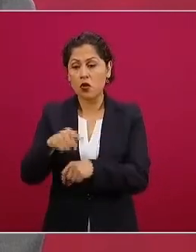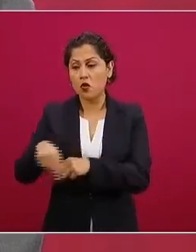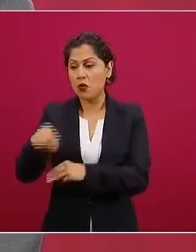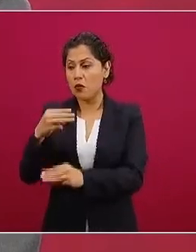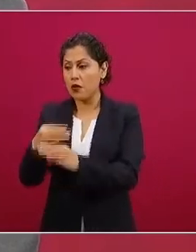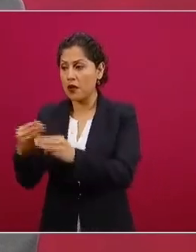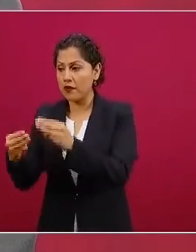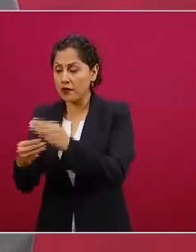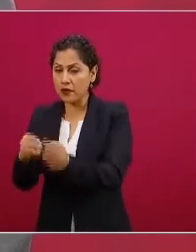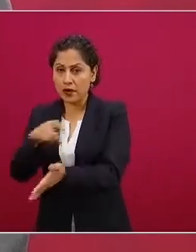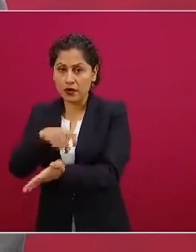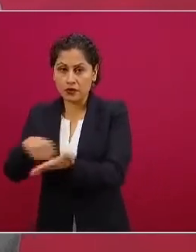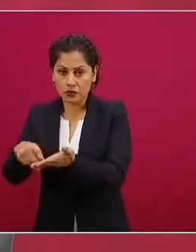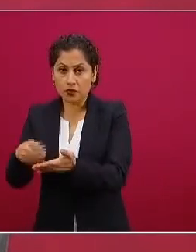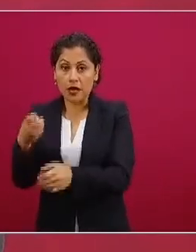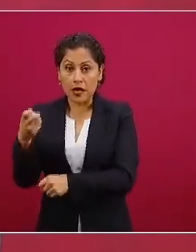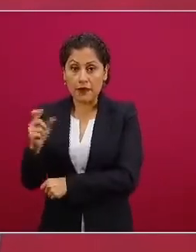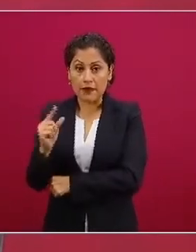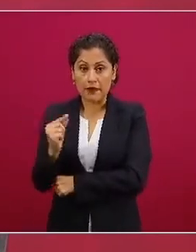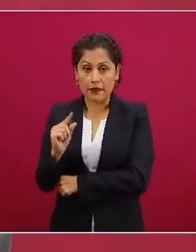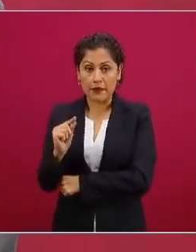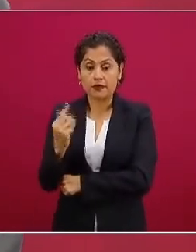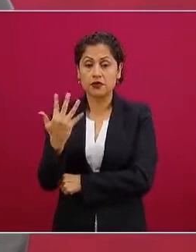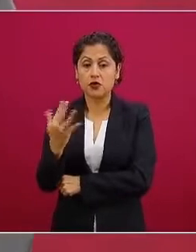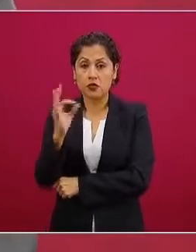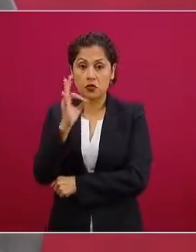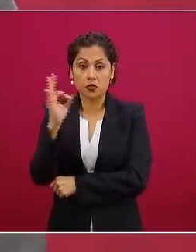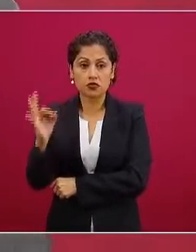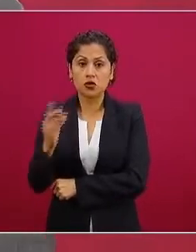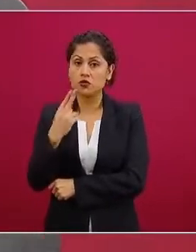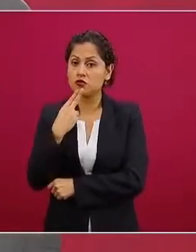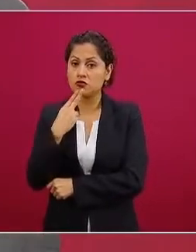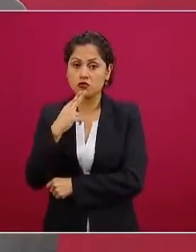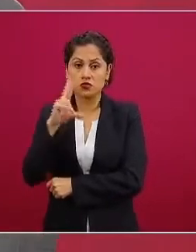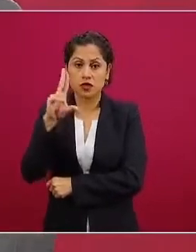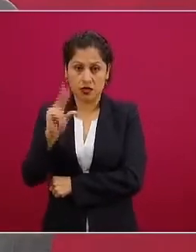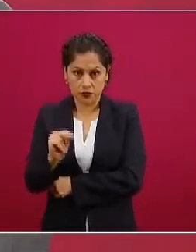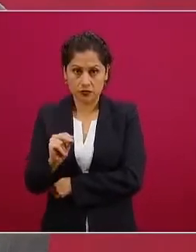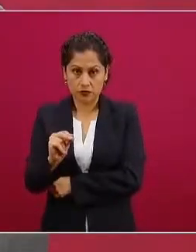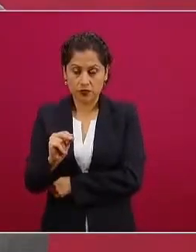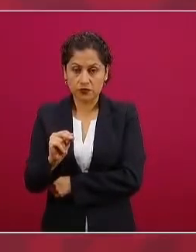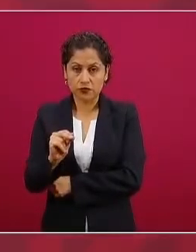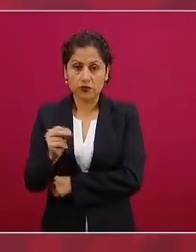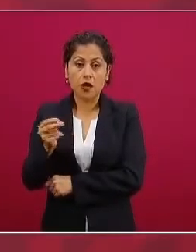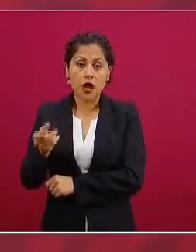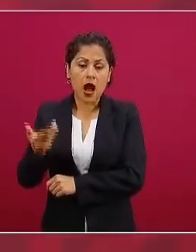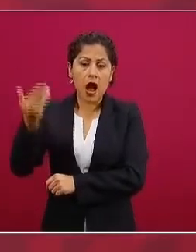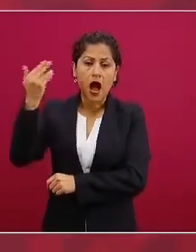Esto también incluye a lo supuestamente comprometido.